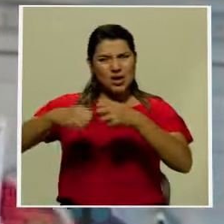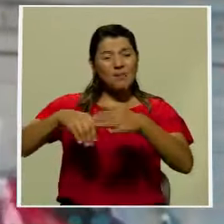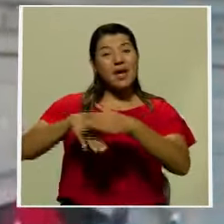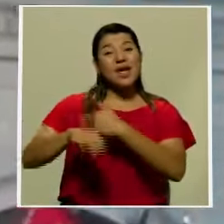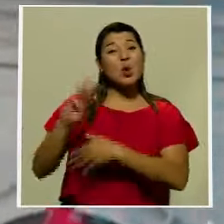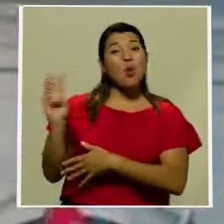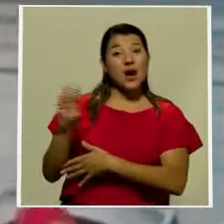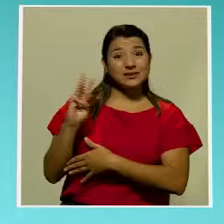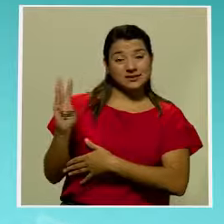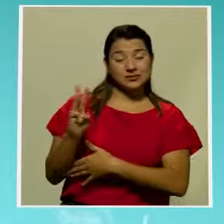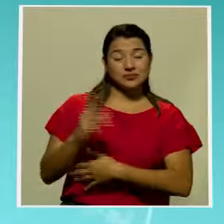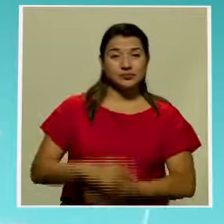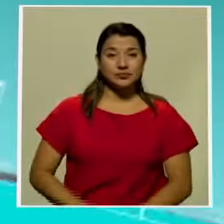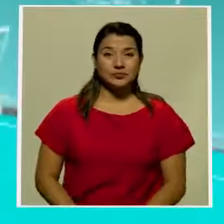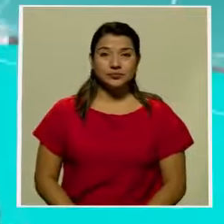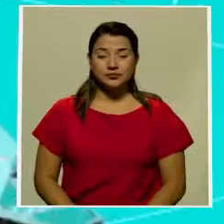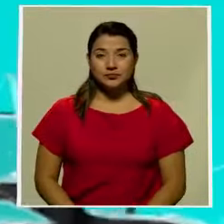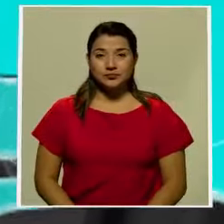en el Capitolio